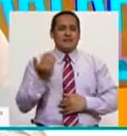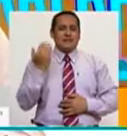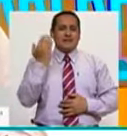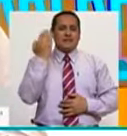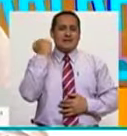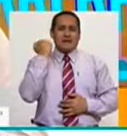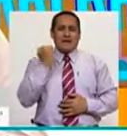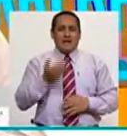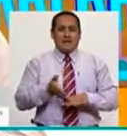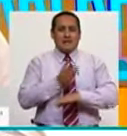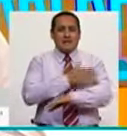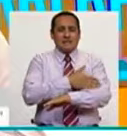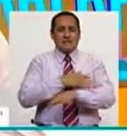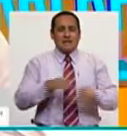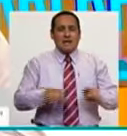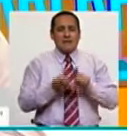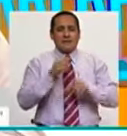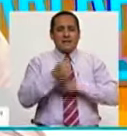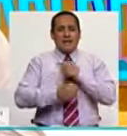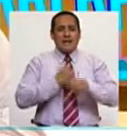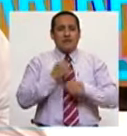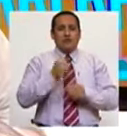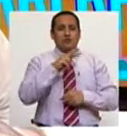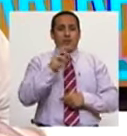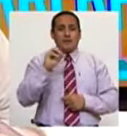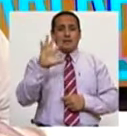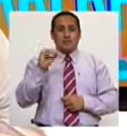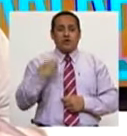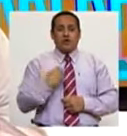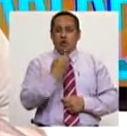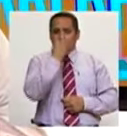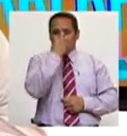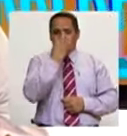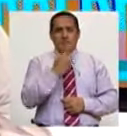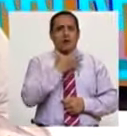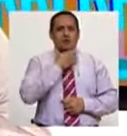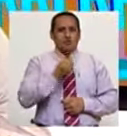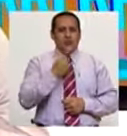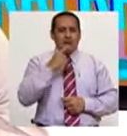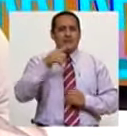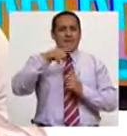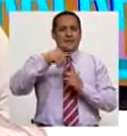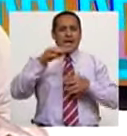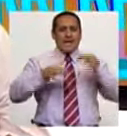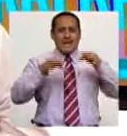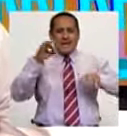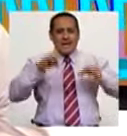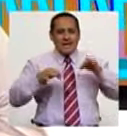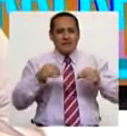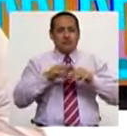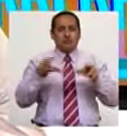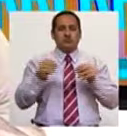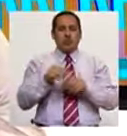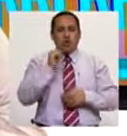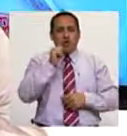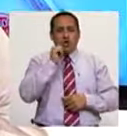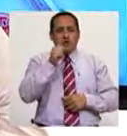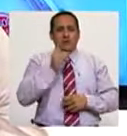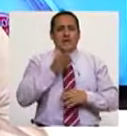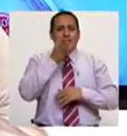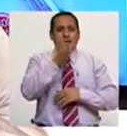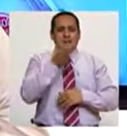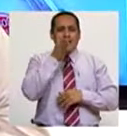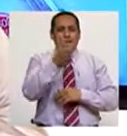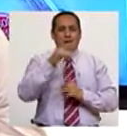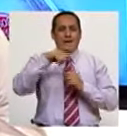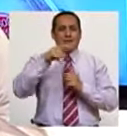Desde muchísimo antes, desde el 2005 soy clown. Me encantó, llevé talleres, me metí del todo, todo el día paraba en